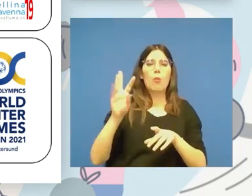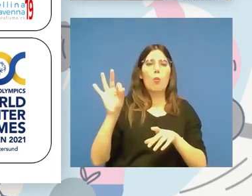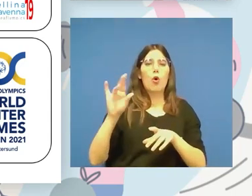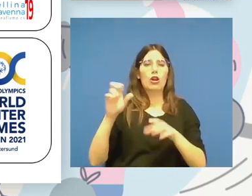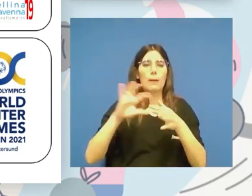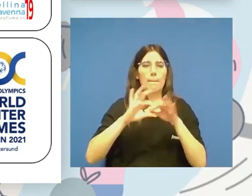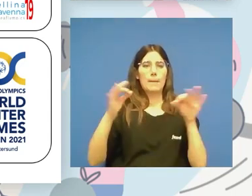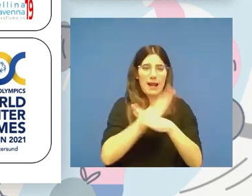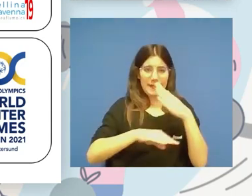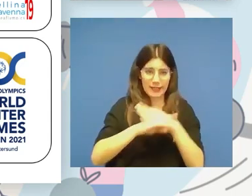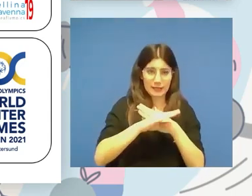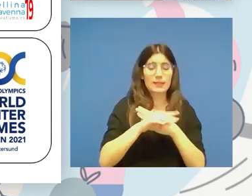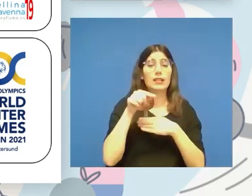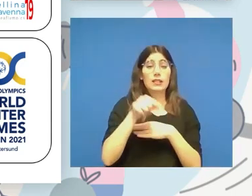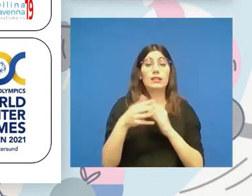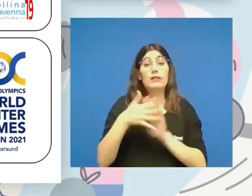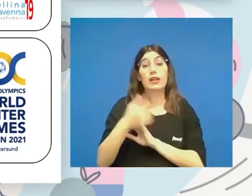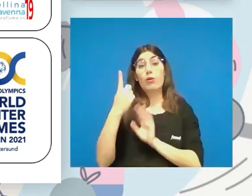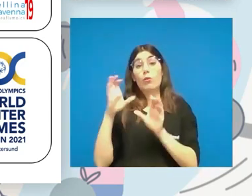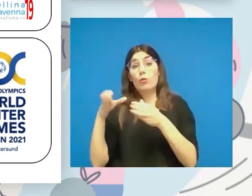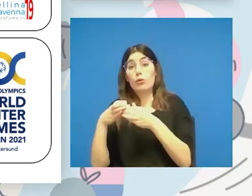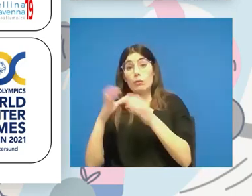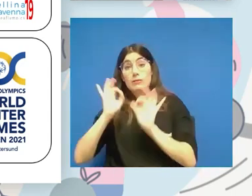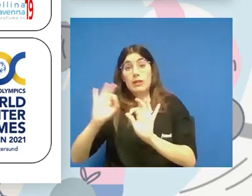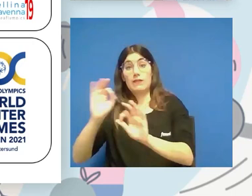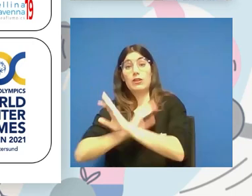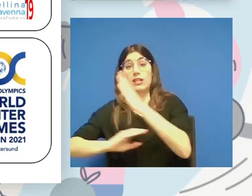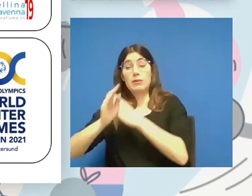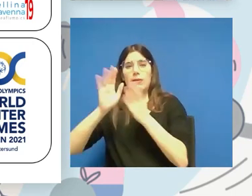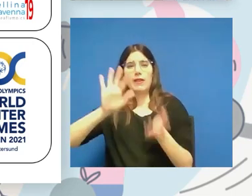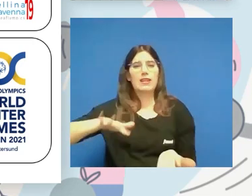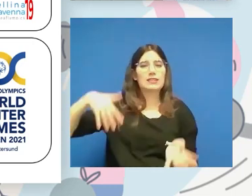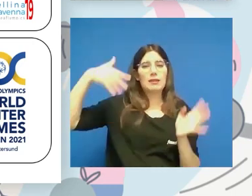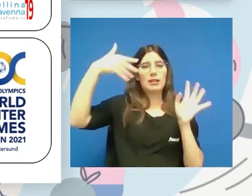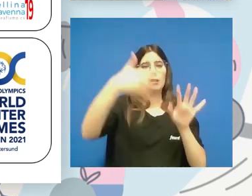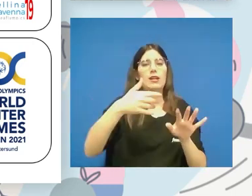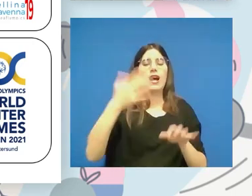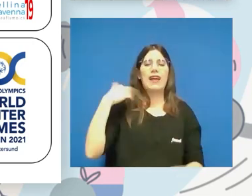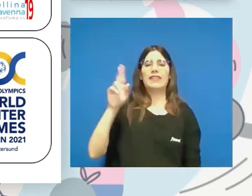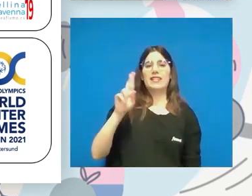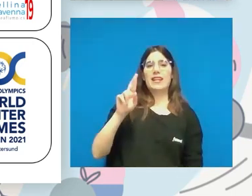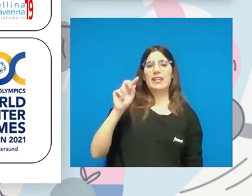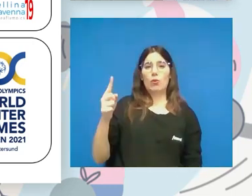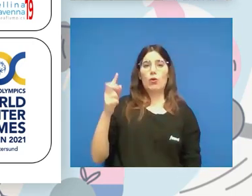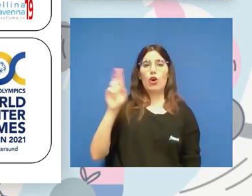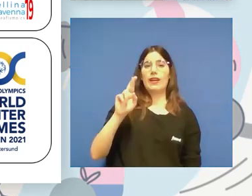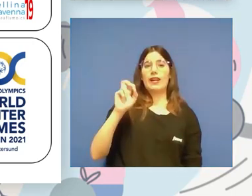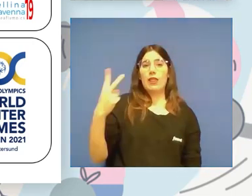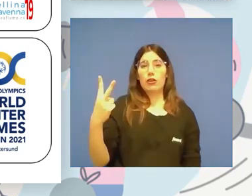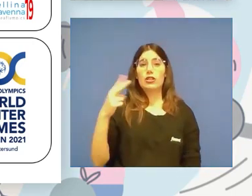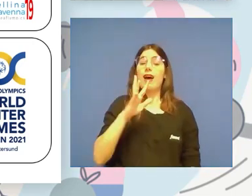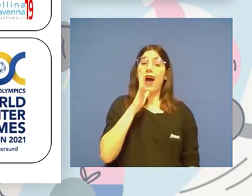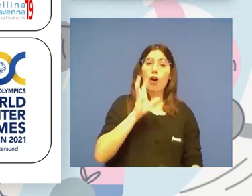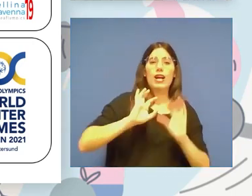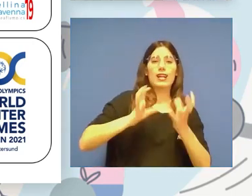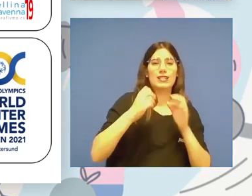Un movimiento que parte de un grupo específico de discapacidad se convertirá, lo que era la RR1 y la RR2, en la clase 71 y